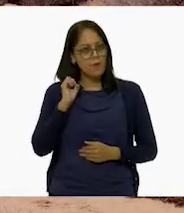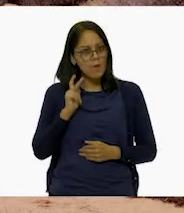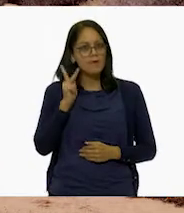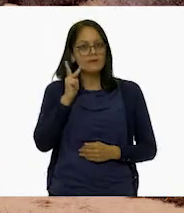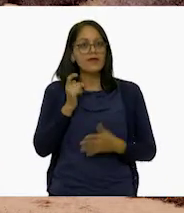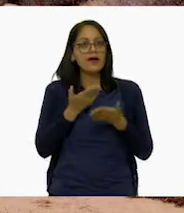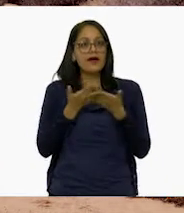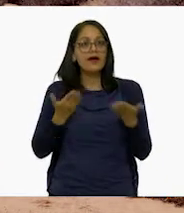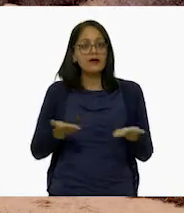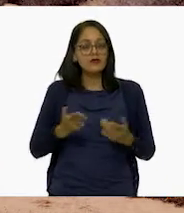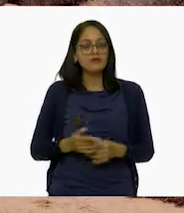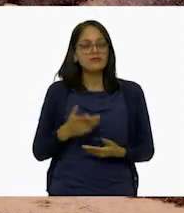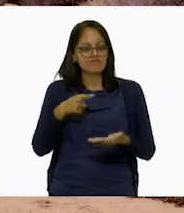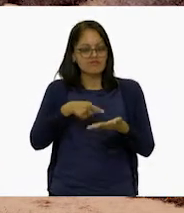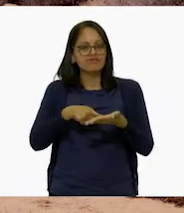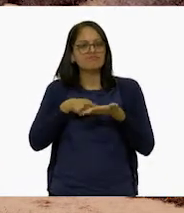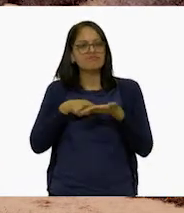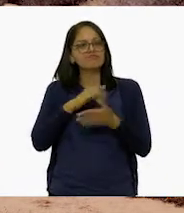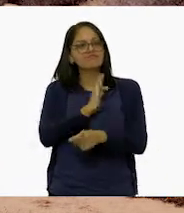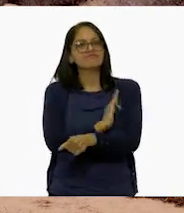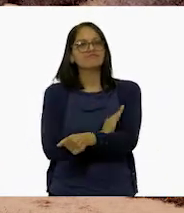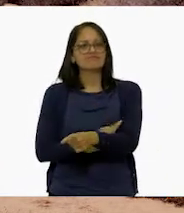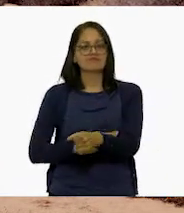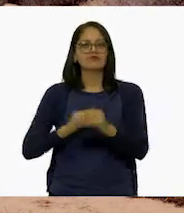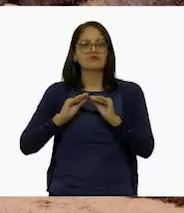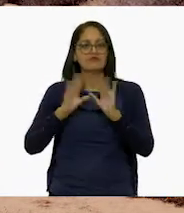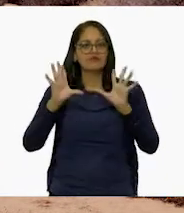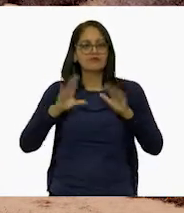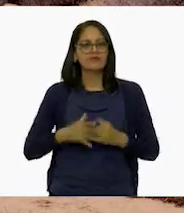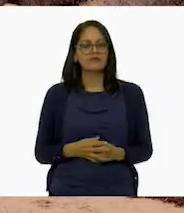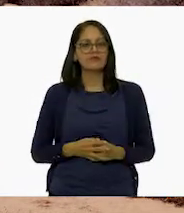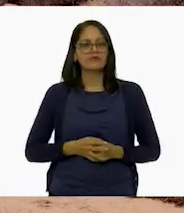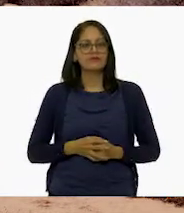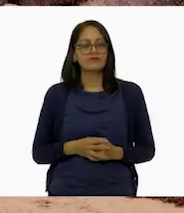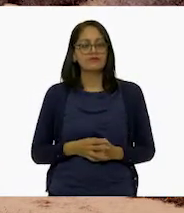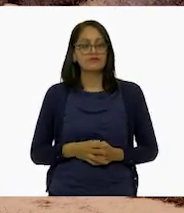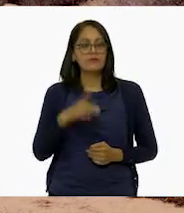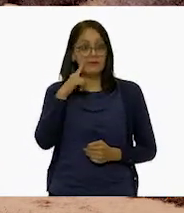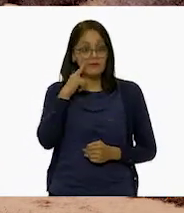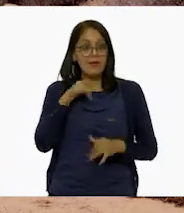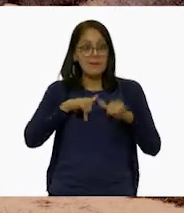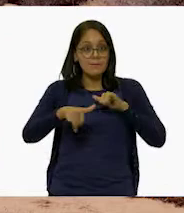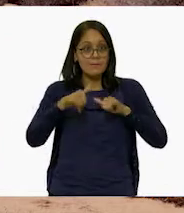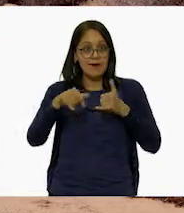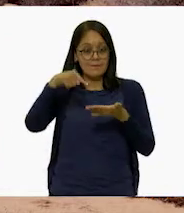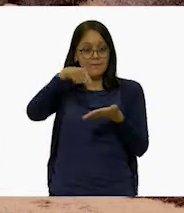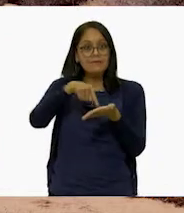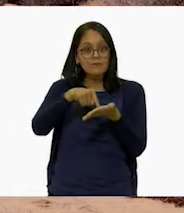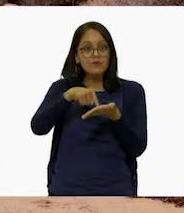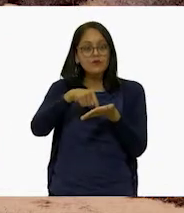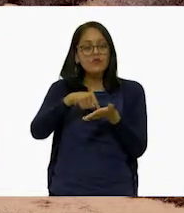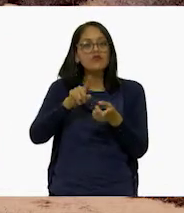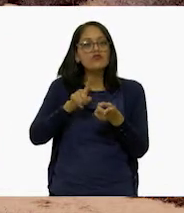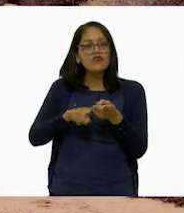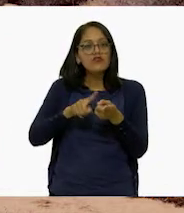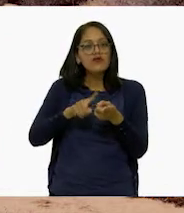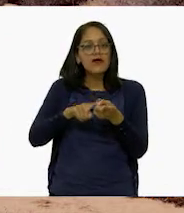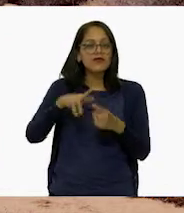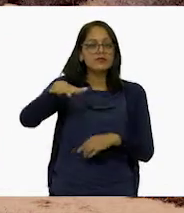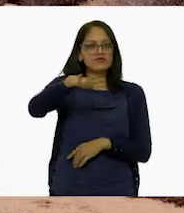Ahora lo entiendo todo, chicas. A ver. Estamos en la zona